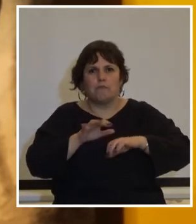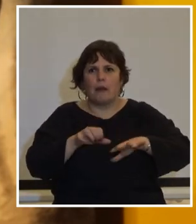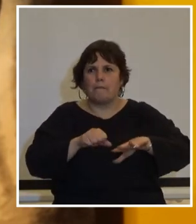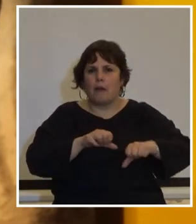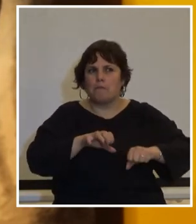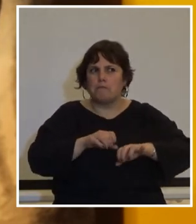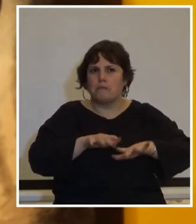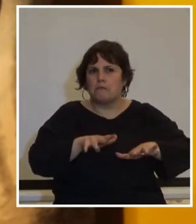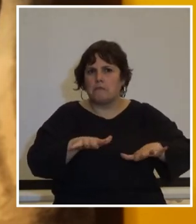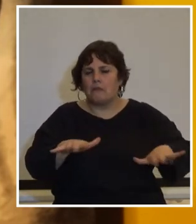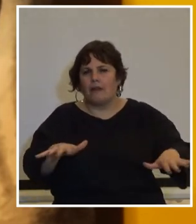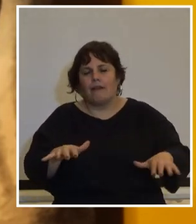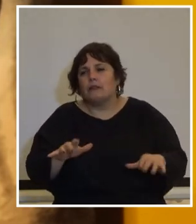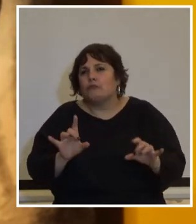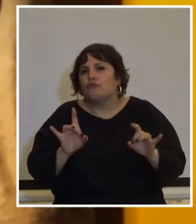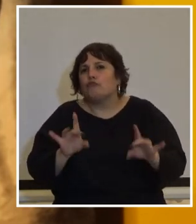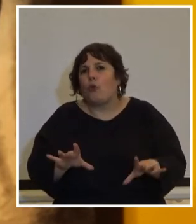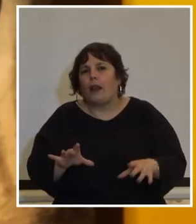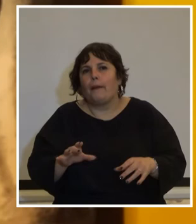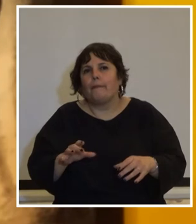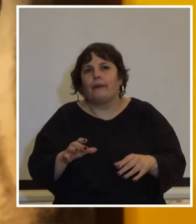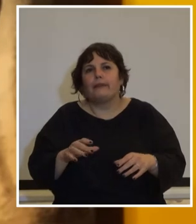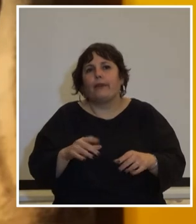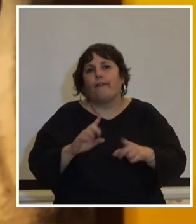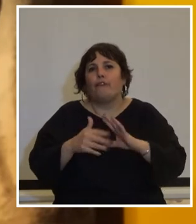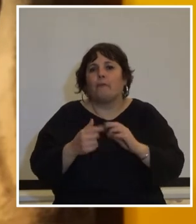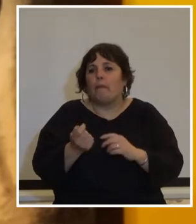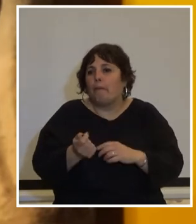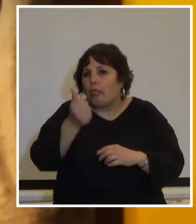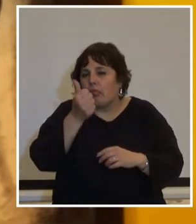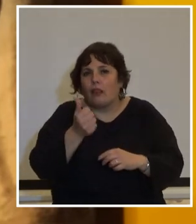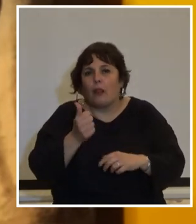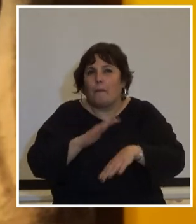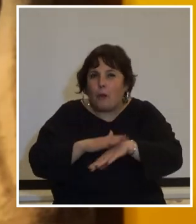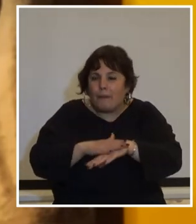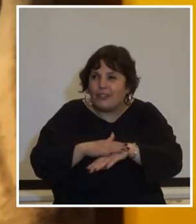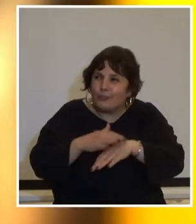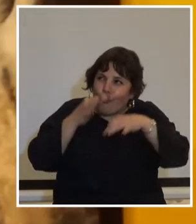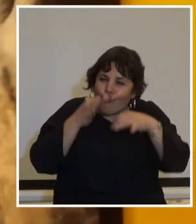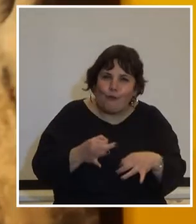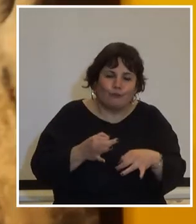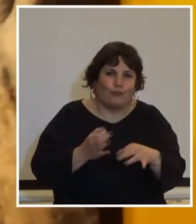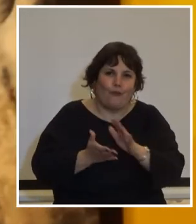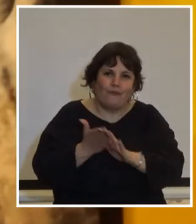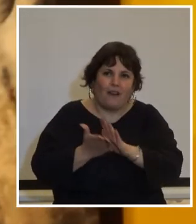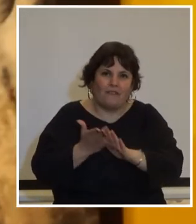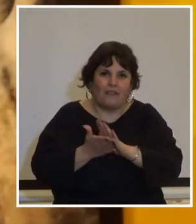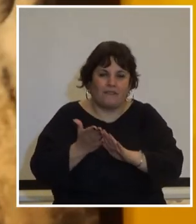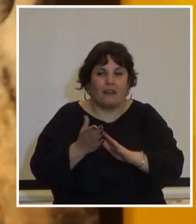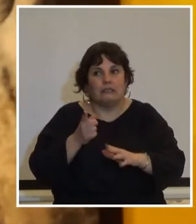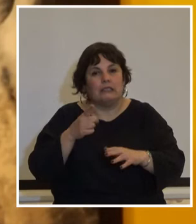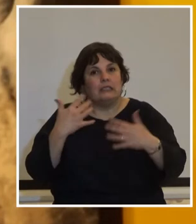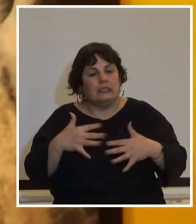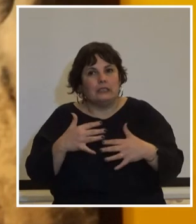que era solo como soplar una velita en algún momento iba a suceder va a ser durísimo